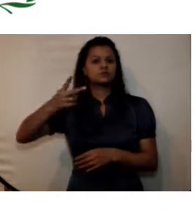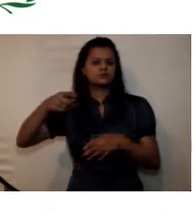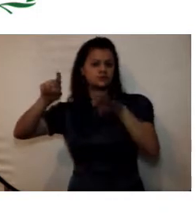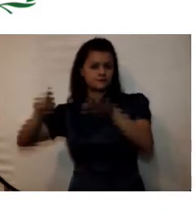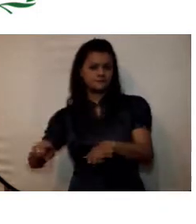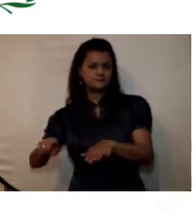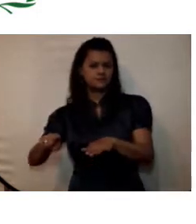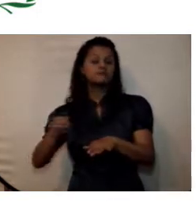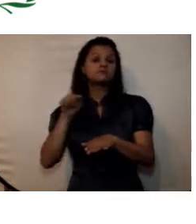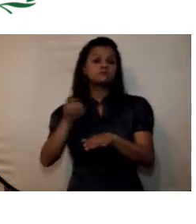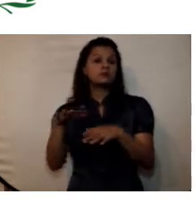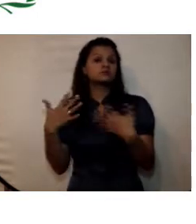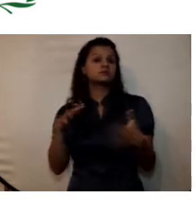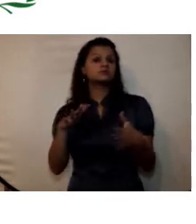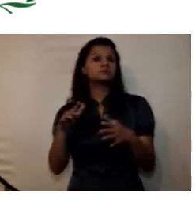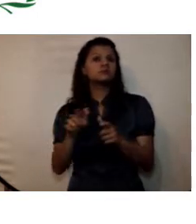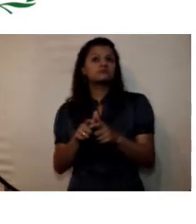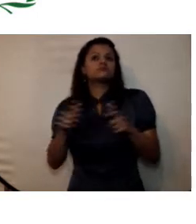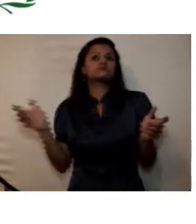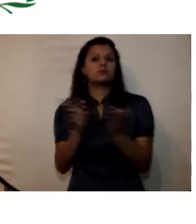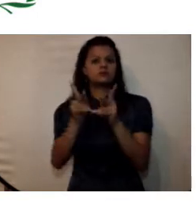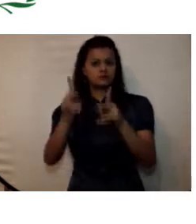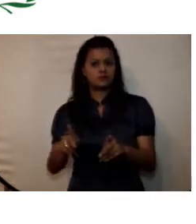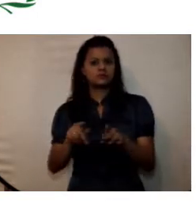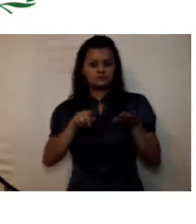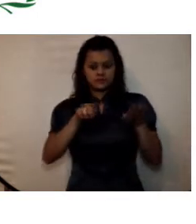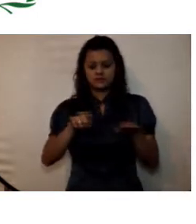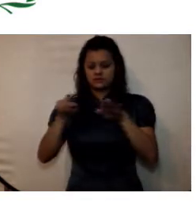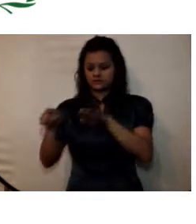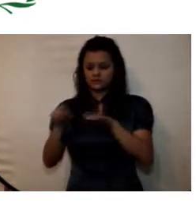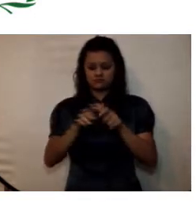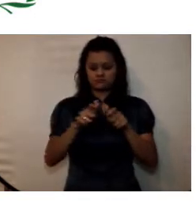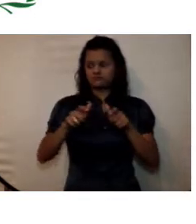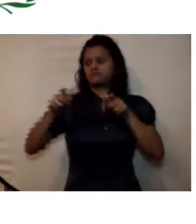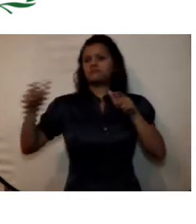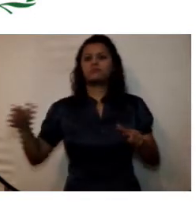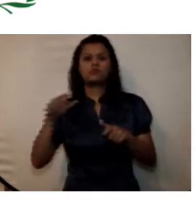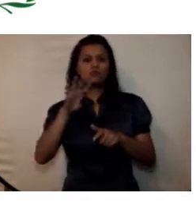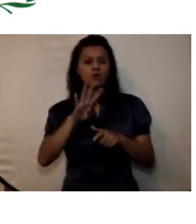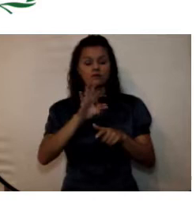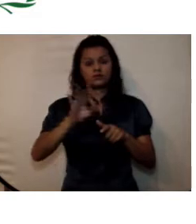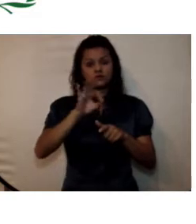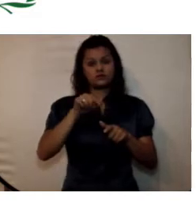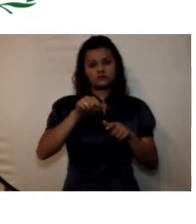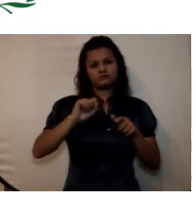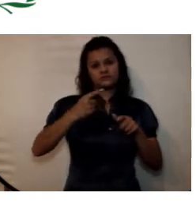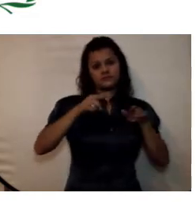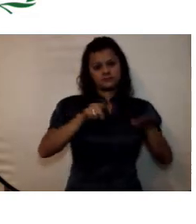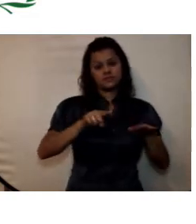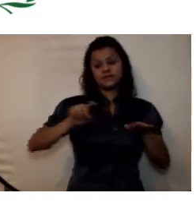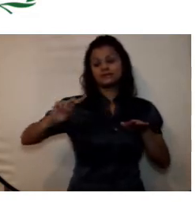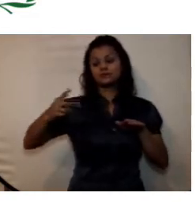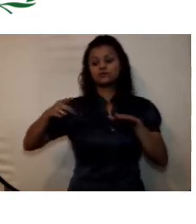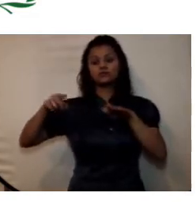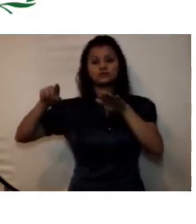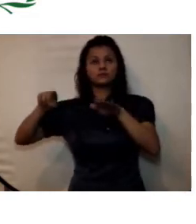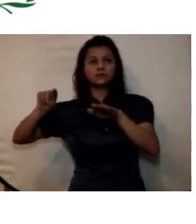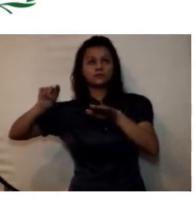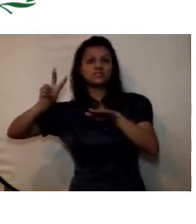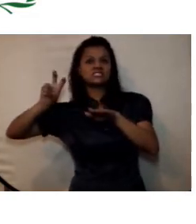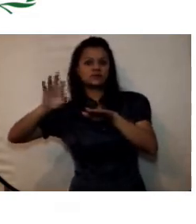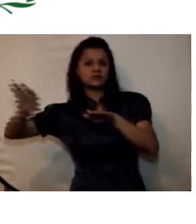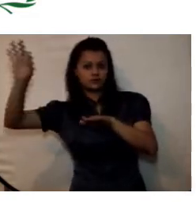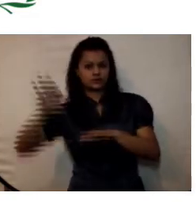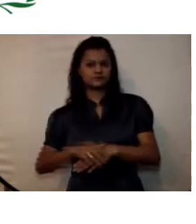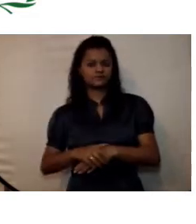registrando un incremento en el número total de estudiantes por semestre de 4% y 7% el 58%